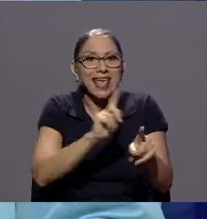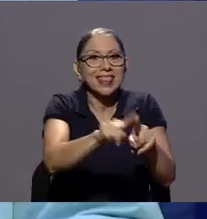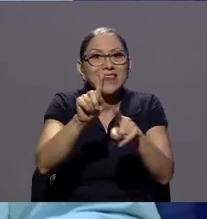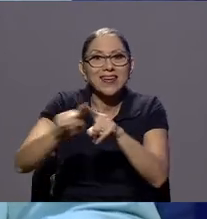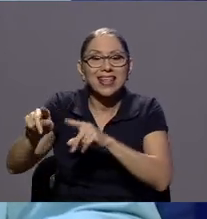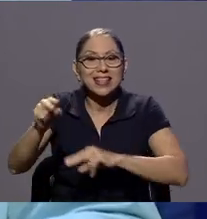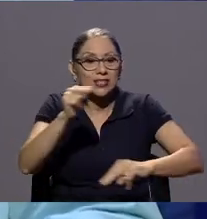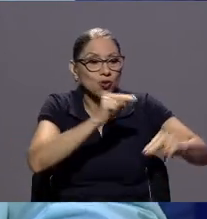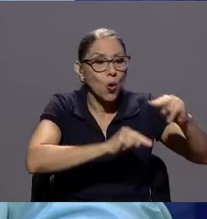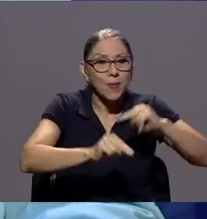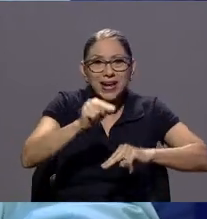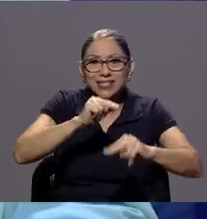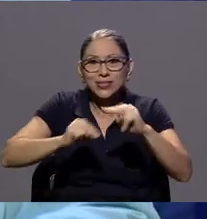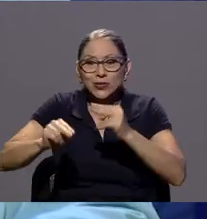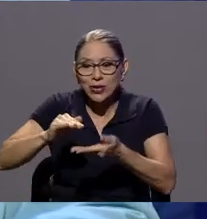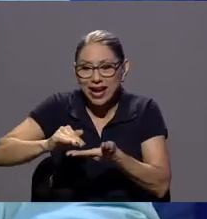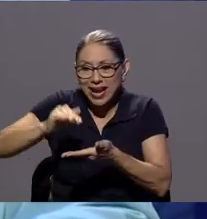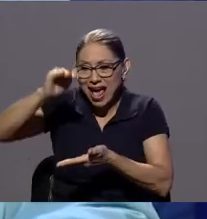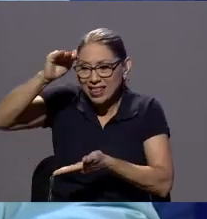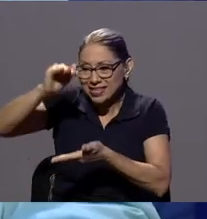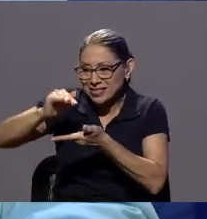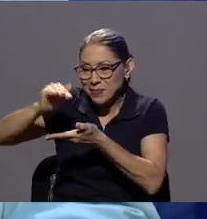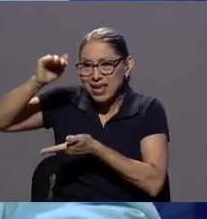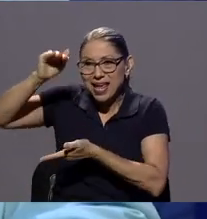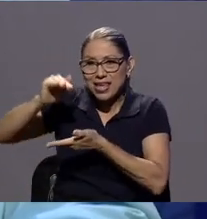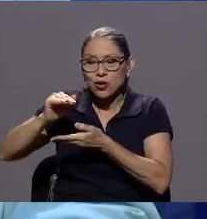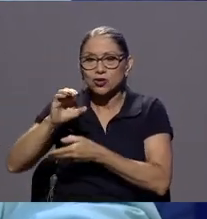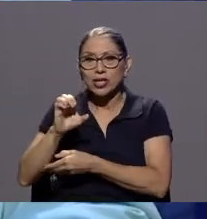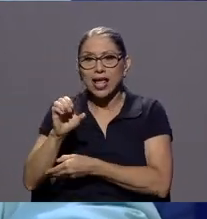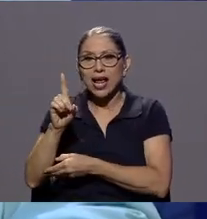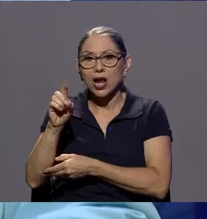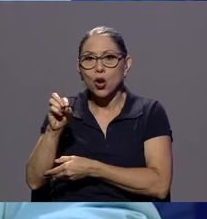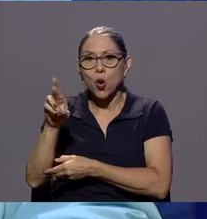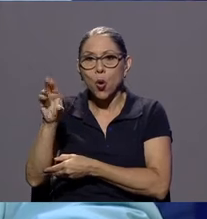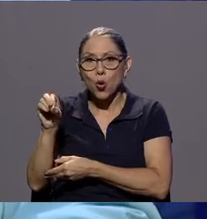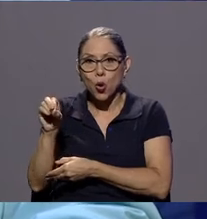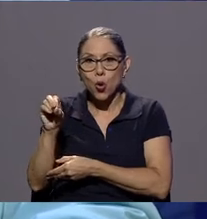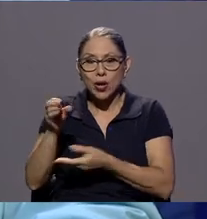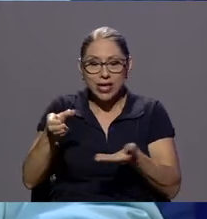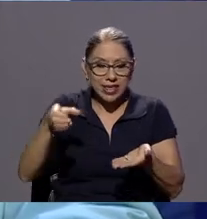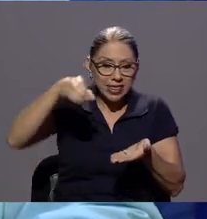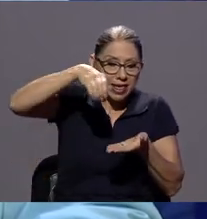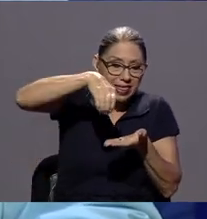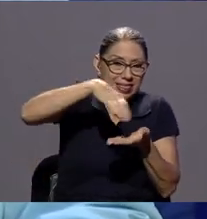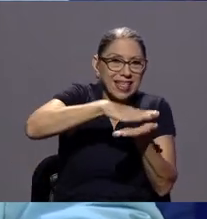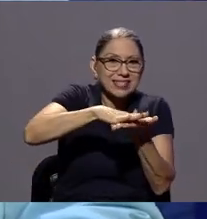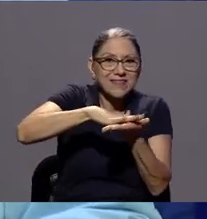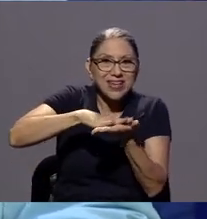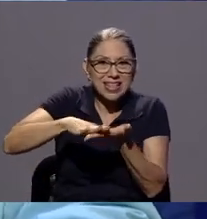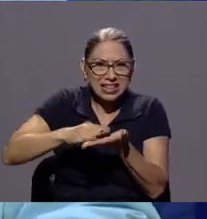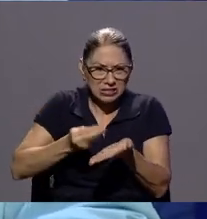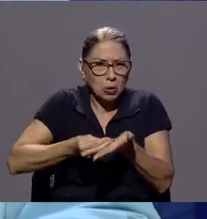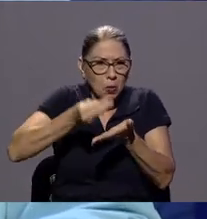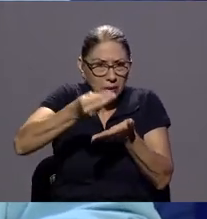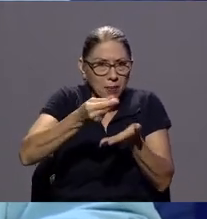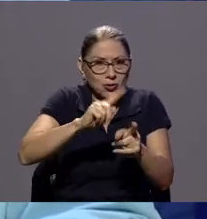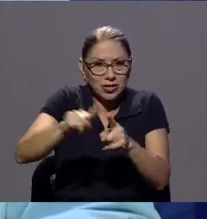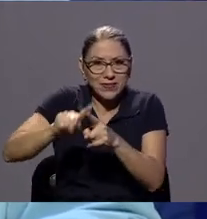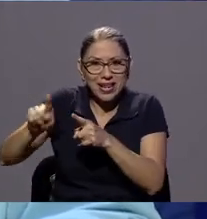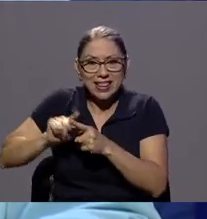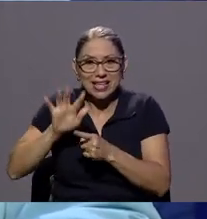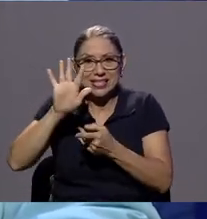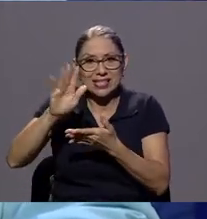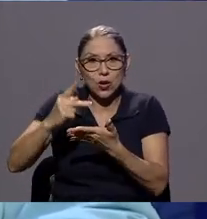pequeños de cloro y de desinfectantes y por ejemplo según los análisis que se hicieron en laboratorios de esta misma